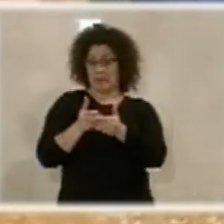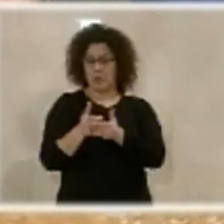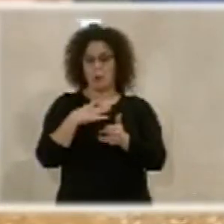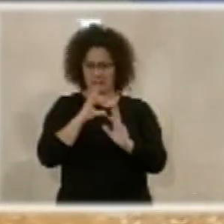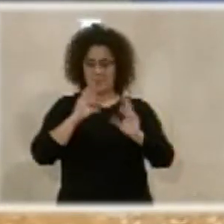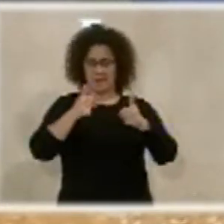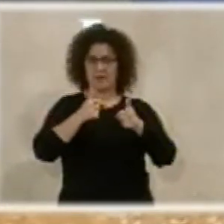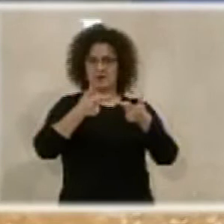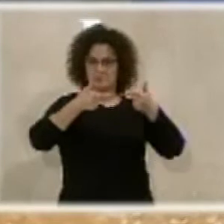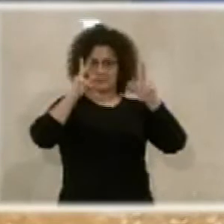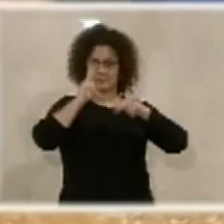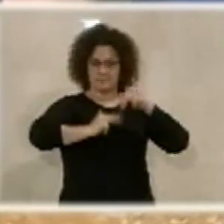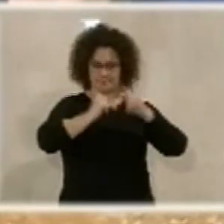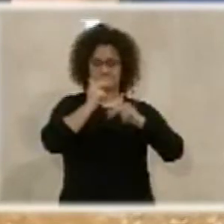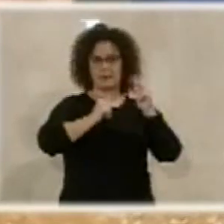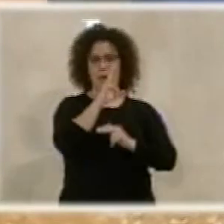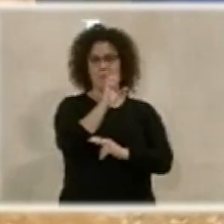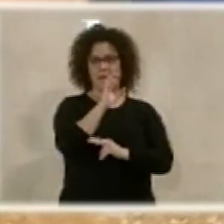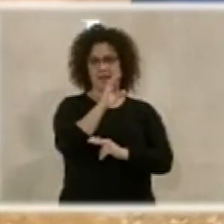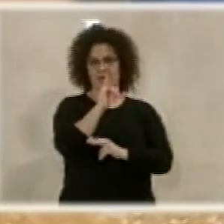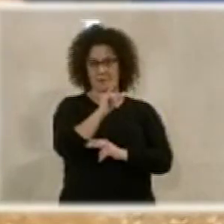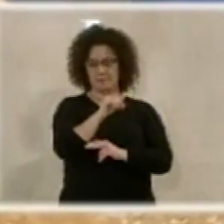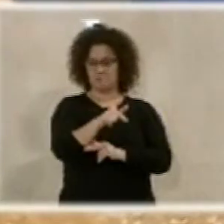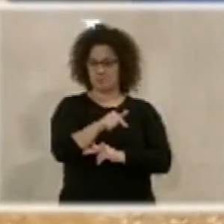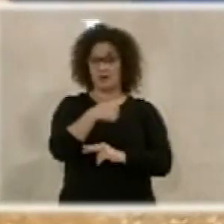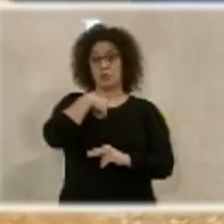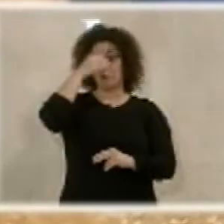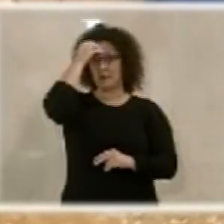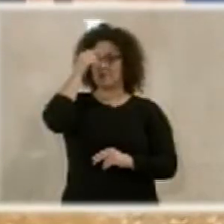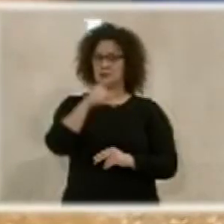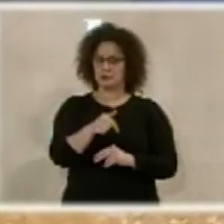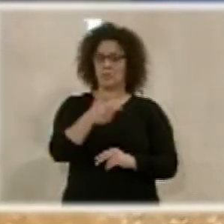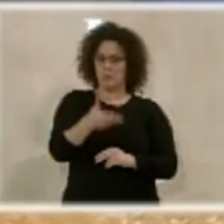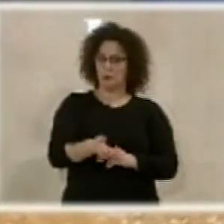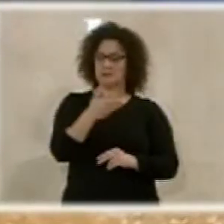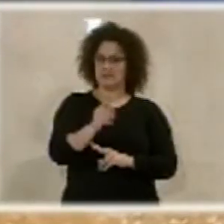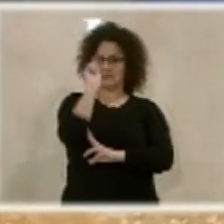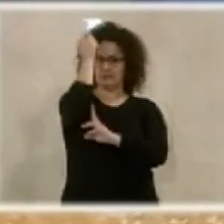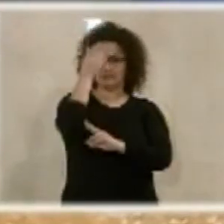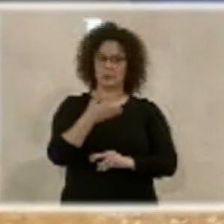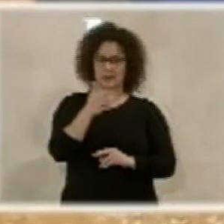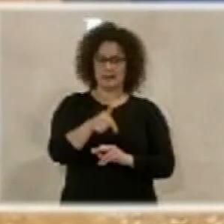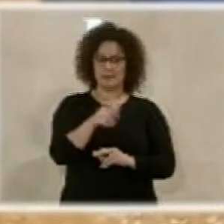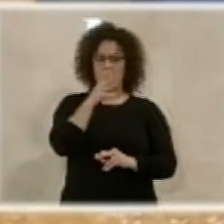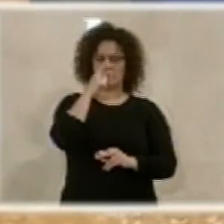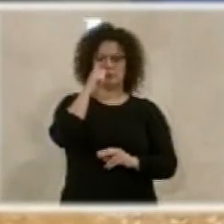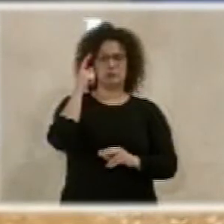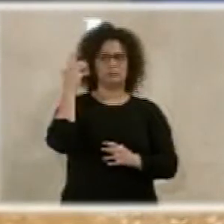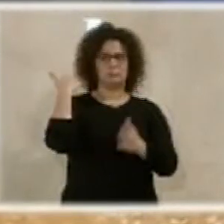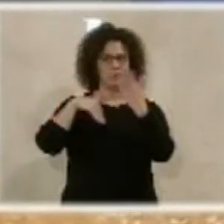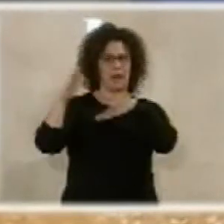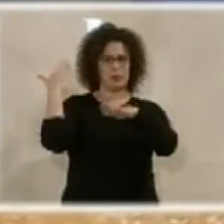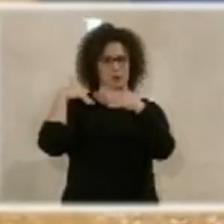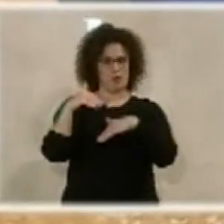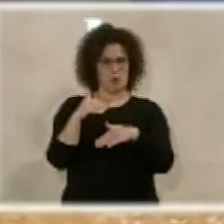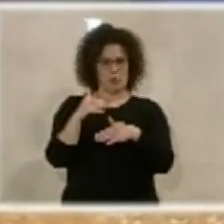de urbanización de ese peri. Algo, en fin, yo creo que es un hito importante porque desde hace varios